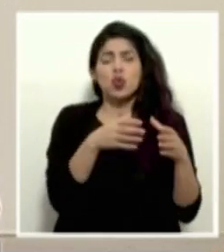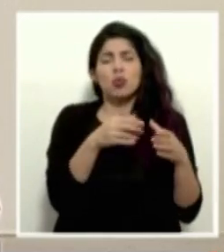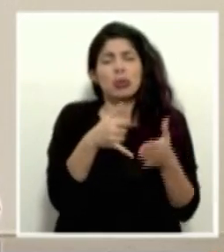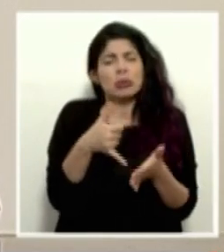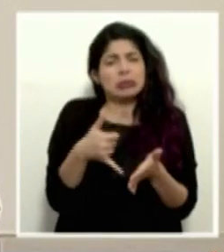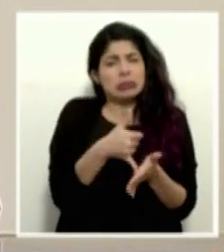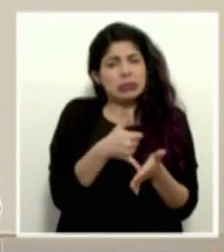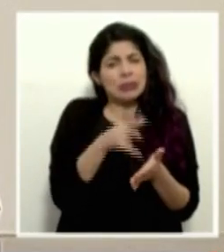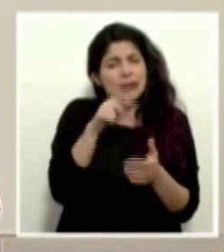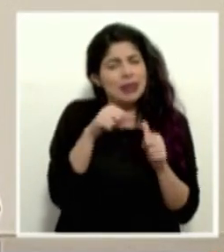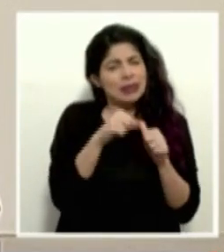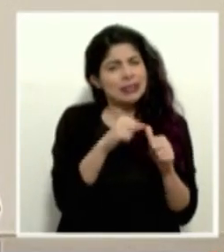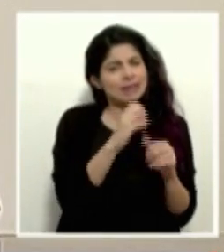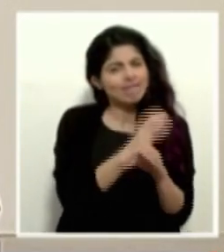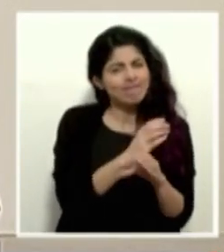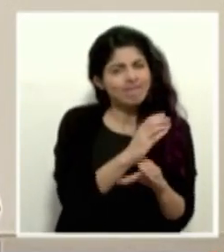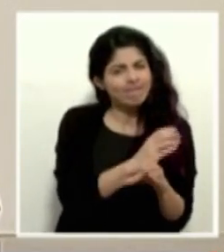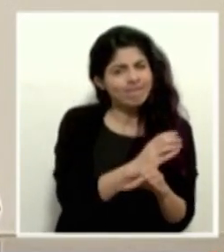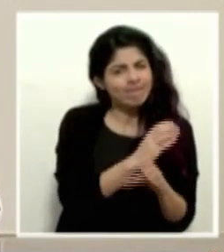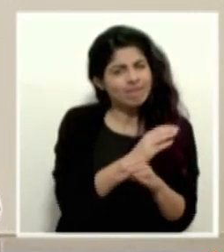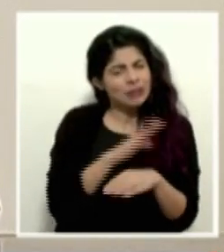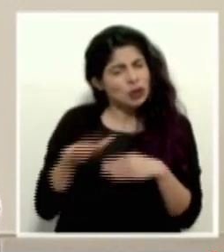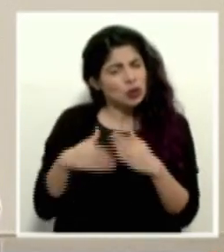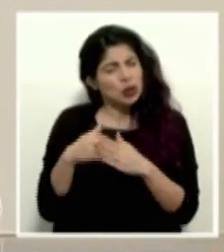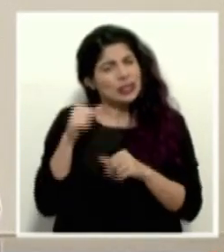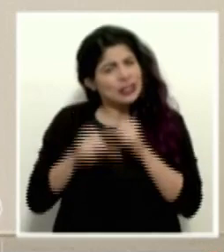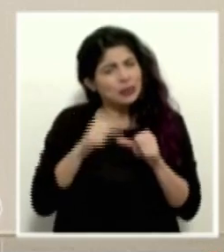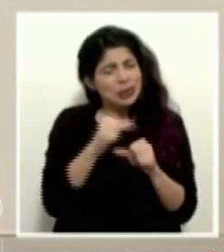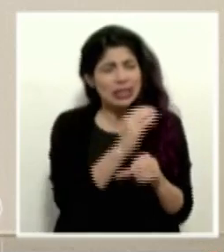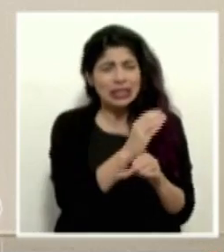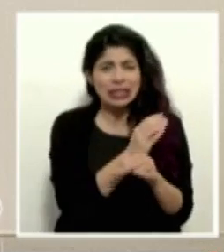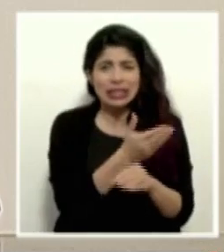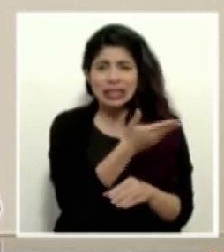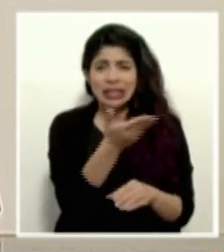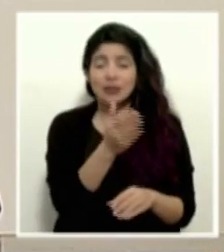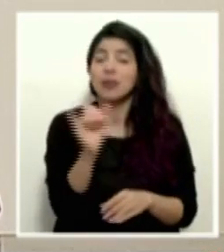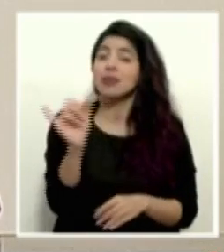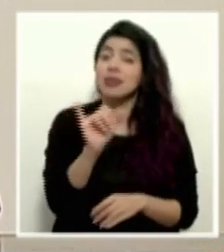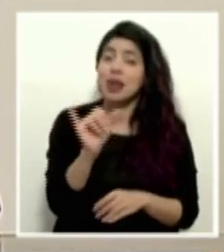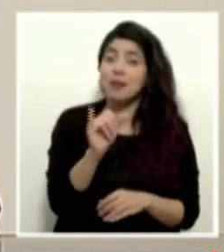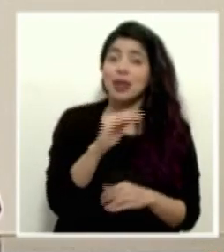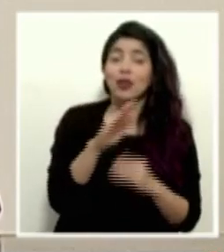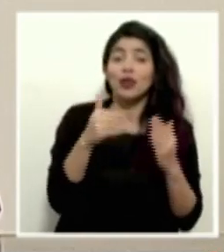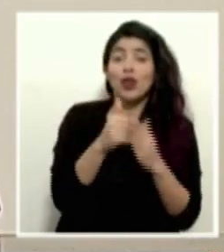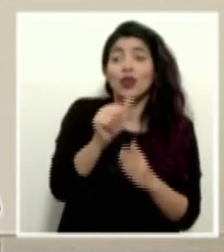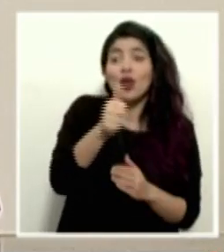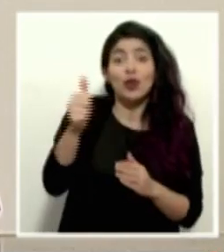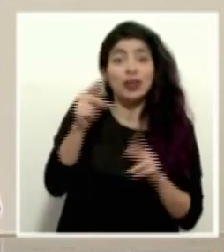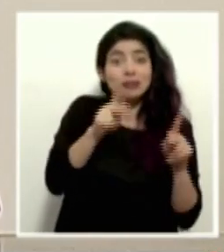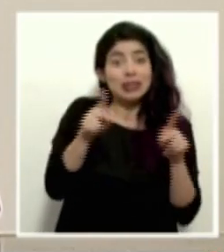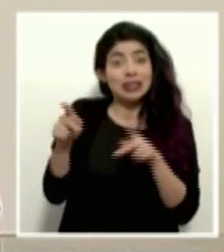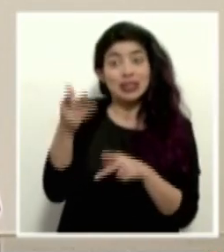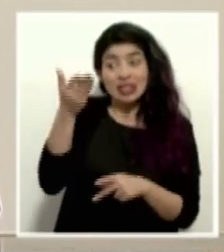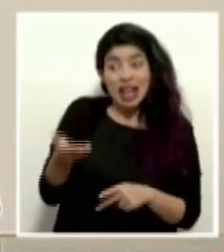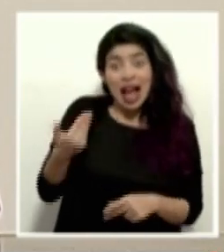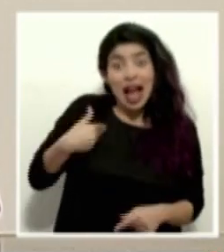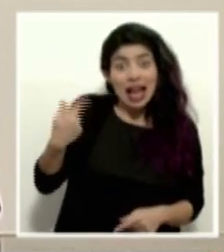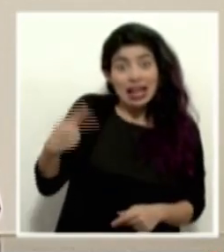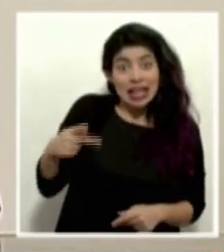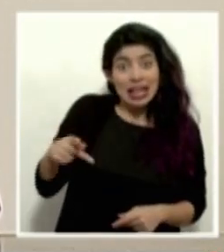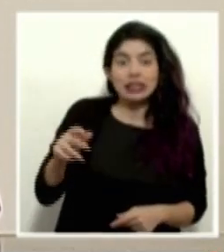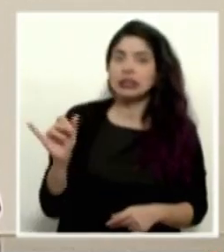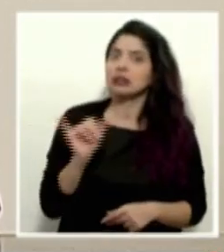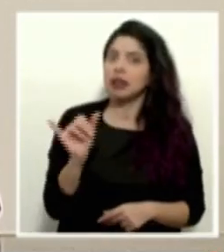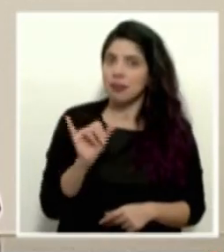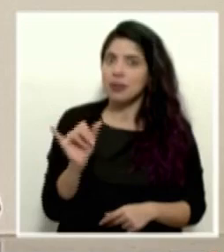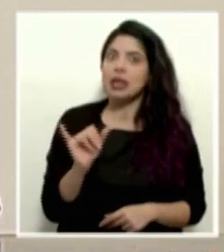que tenemos que seguir cuidando con todas nuestras ganas, con todos nuestros esfuerzos y también a todo el resto de la población con factores de riesgo que